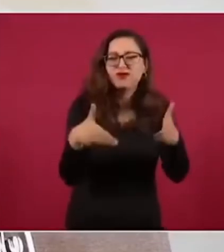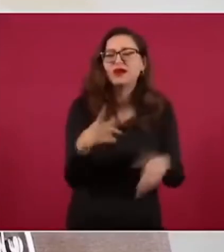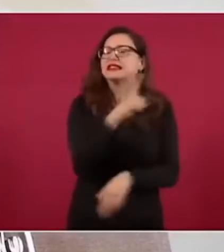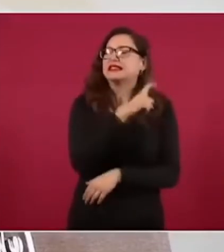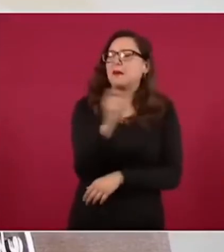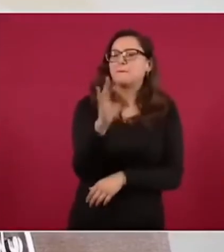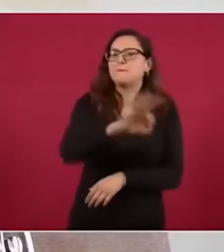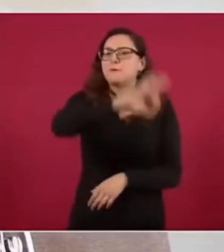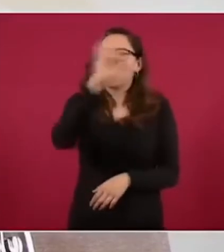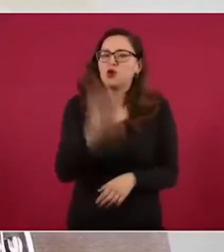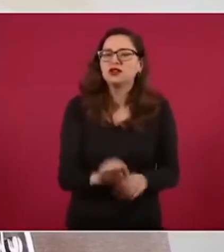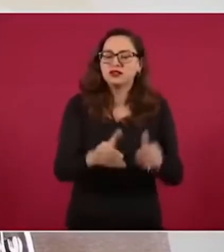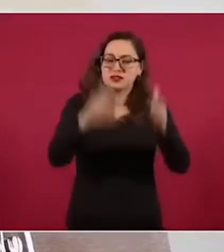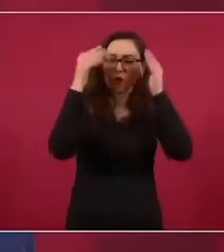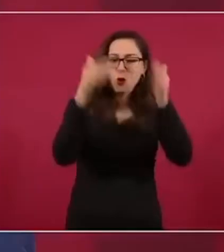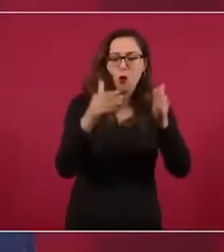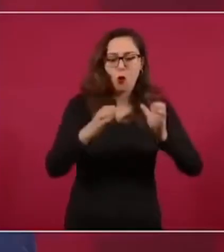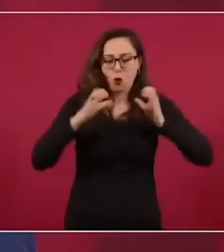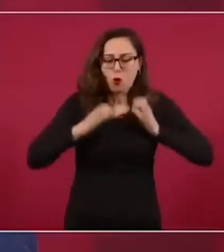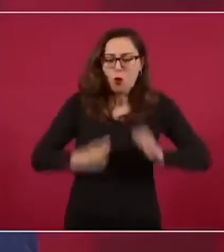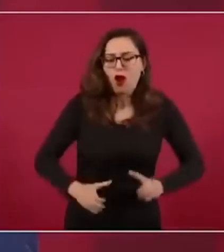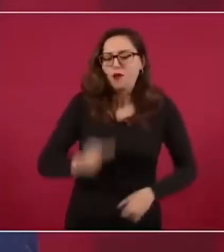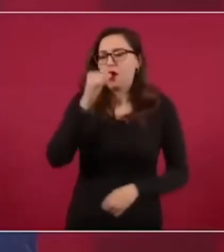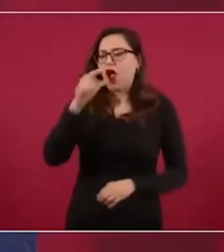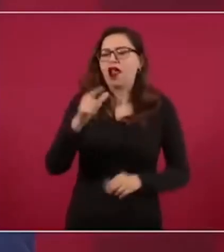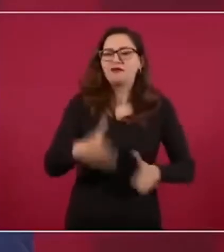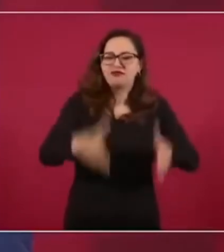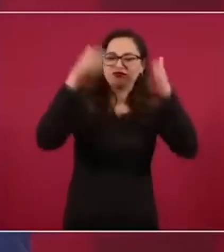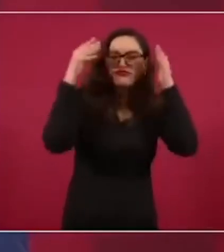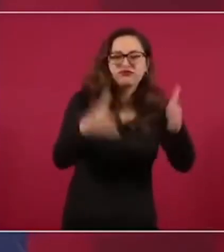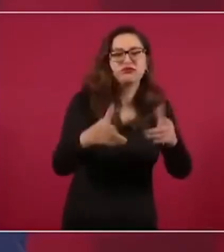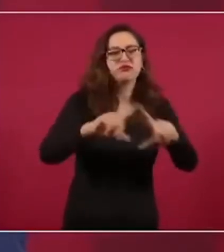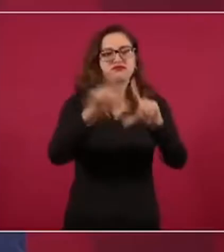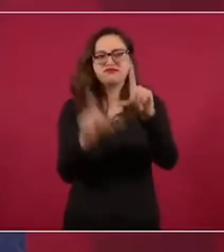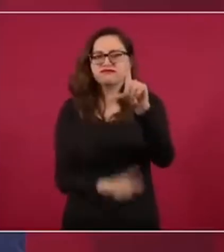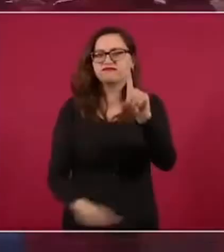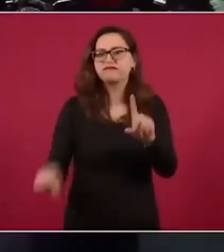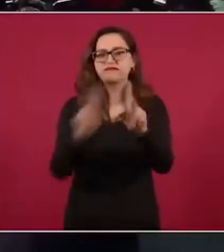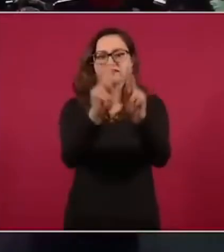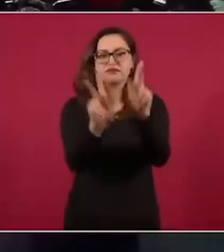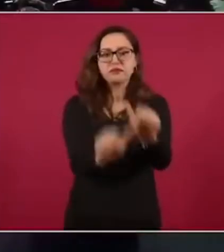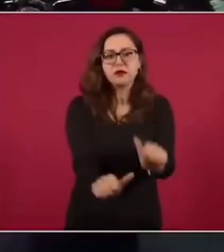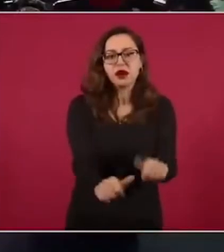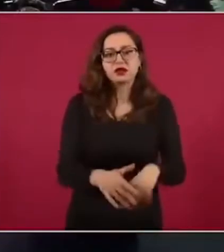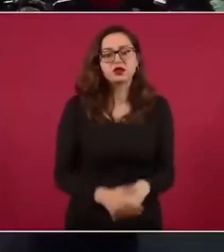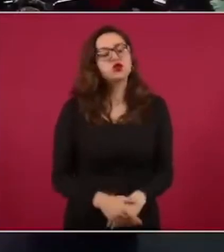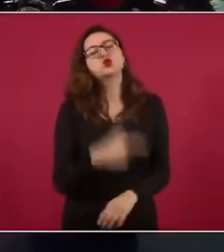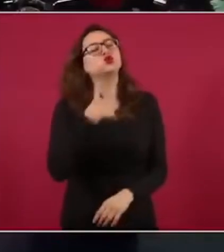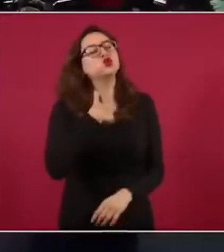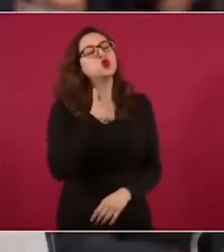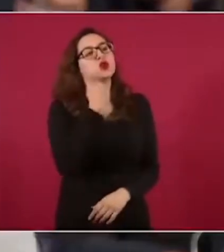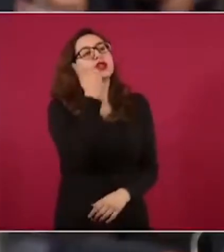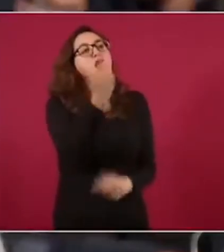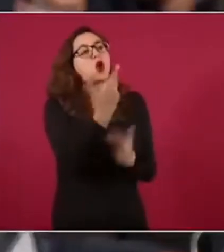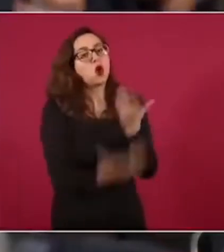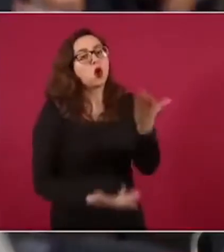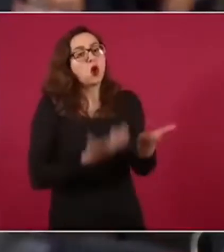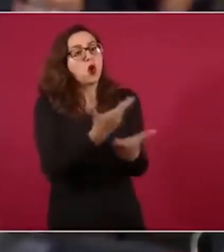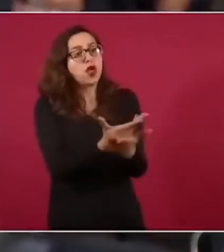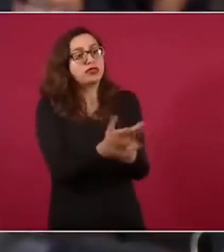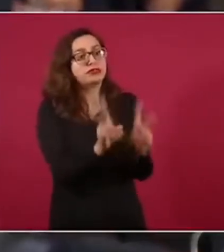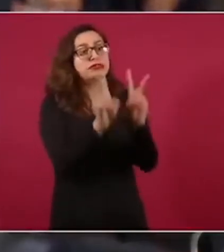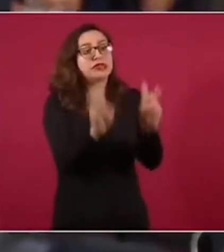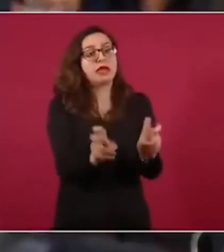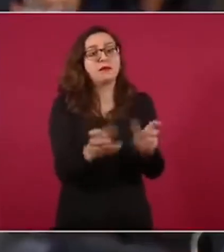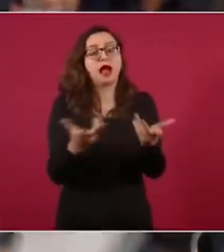tiempo completo, de cuerpo y alma, a garantizar la paz en el país. No quiero tomar más tiempo, pero ¿usted estaría de acuerdo en una Convención Nacional